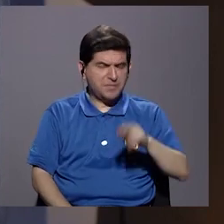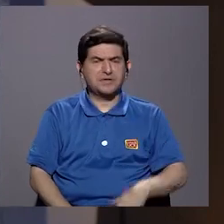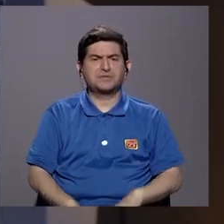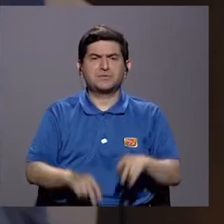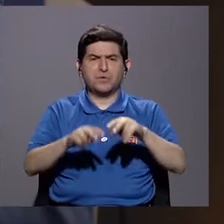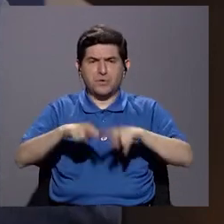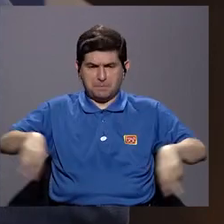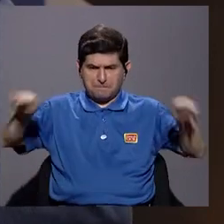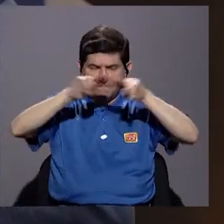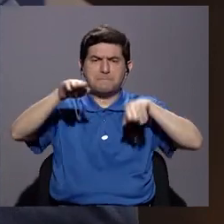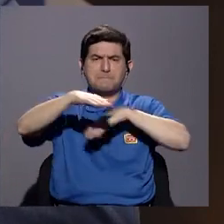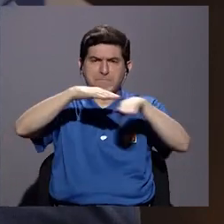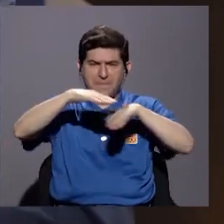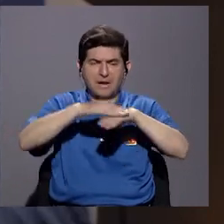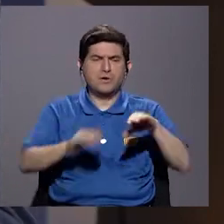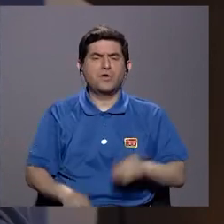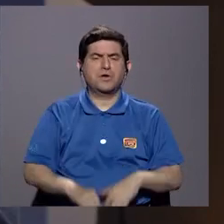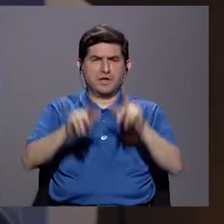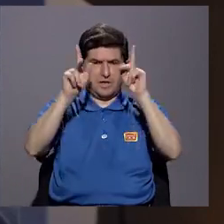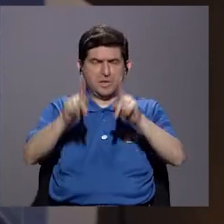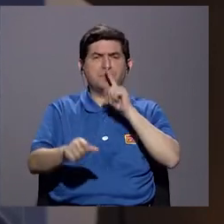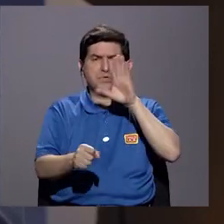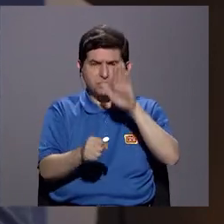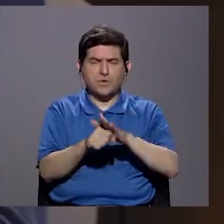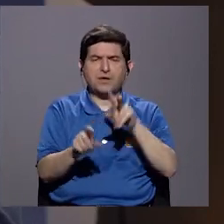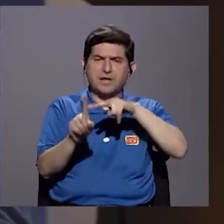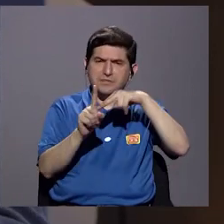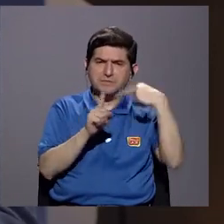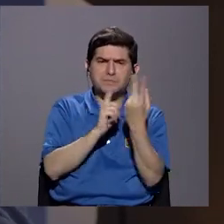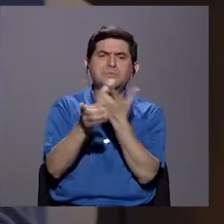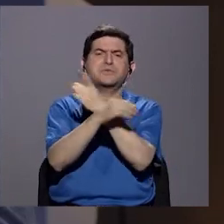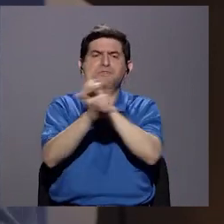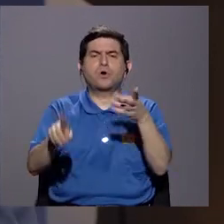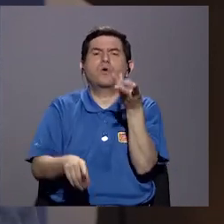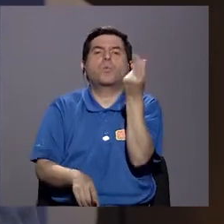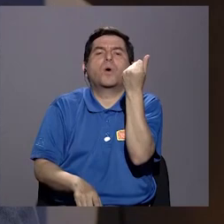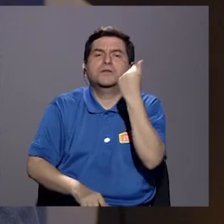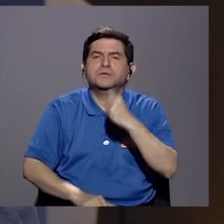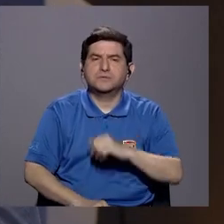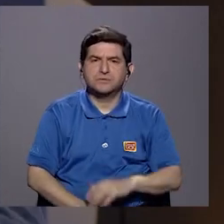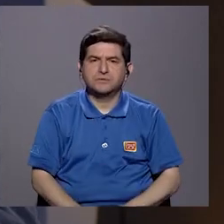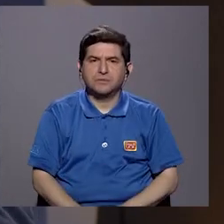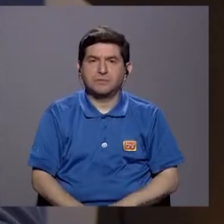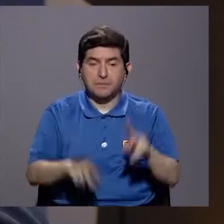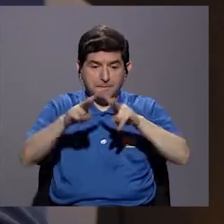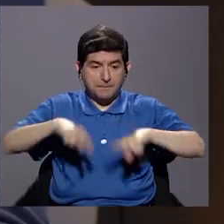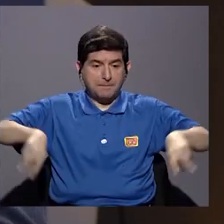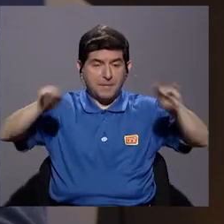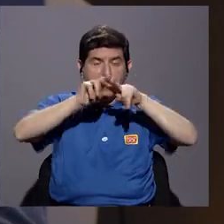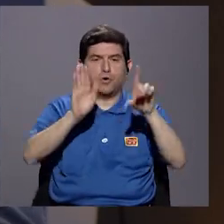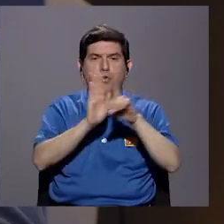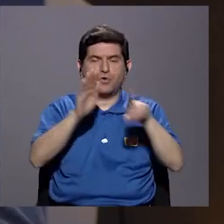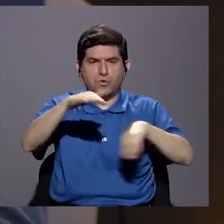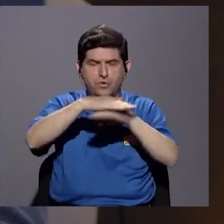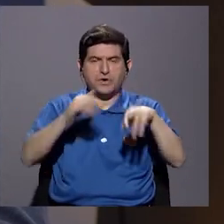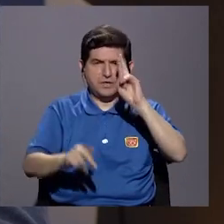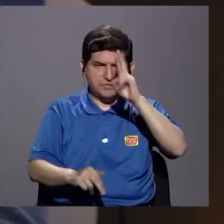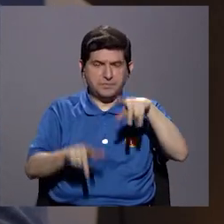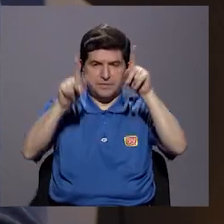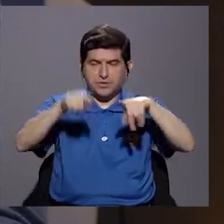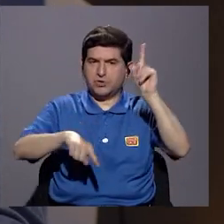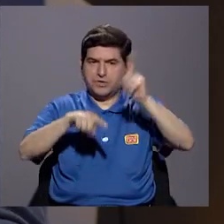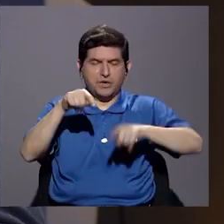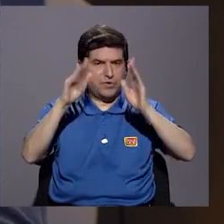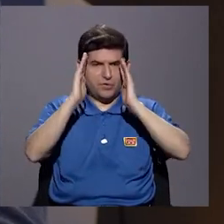respetan los valores fundamentales y qué tan alineada está la gente con esa visión democrática. Bueno, hay unos valores y hay unos derechos fundamentales que se tienen que